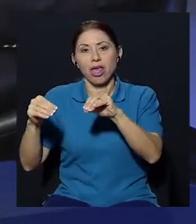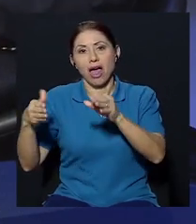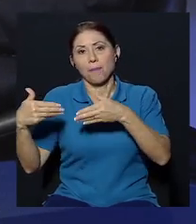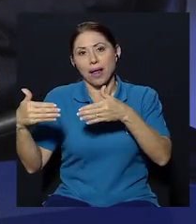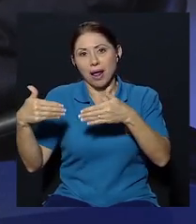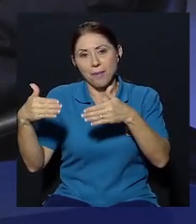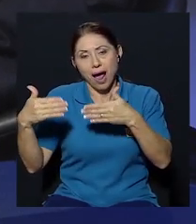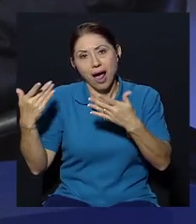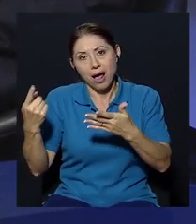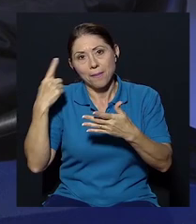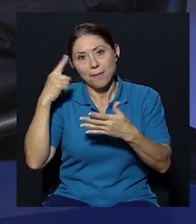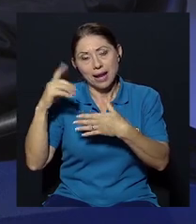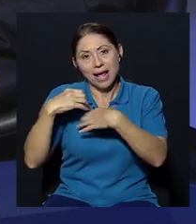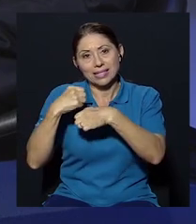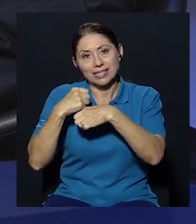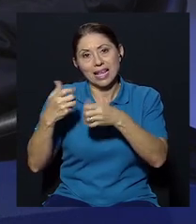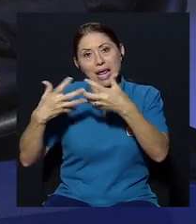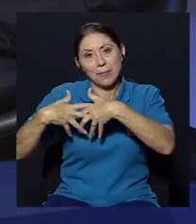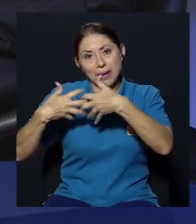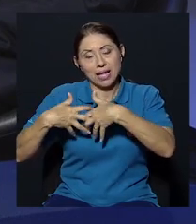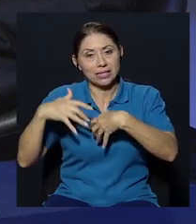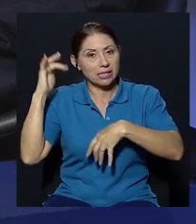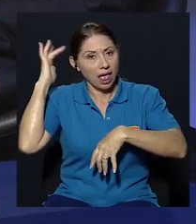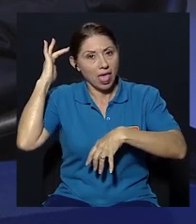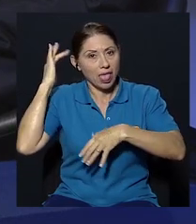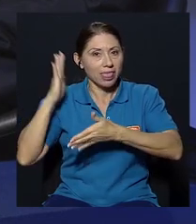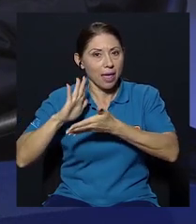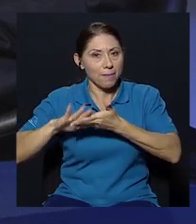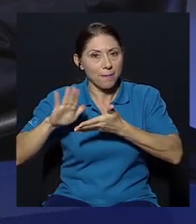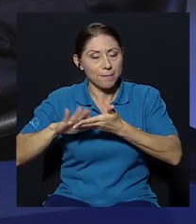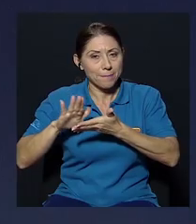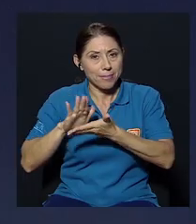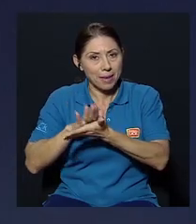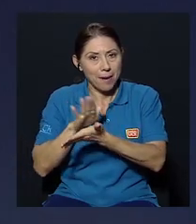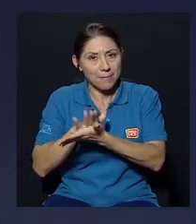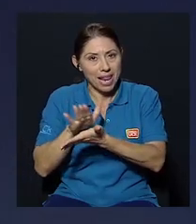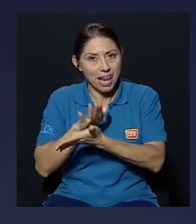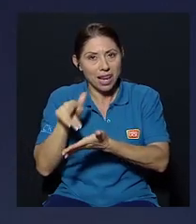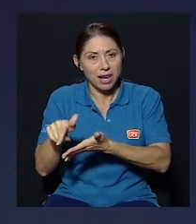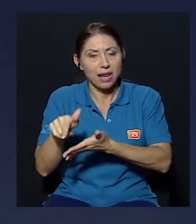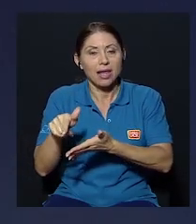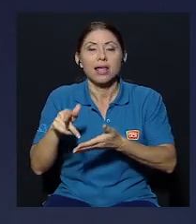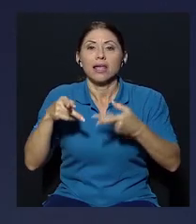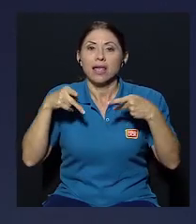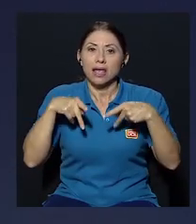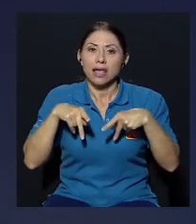y como lo hemos sabido y hacen empresas de papel que les permite